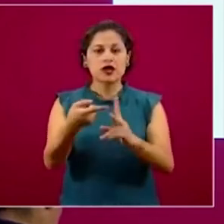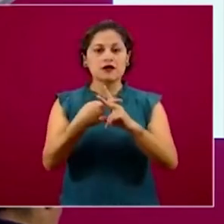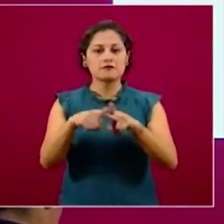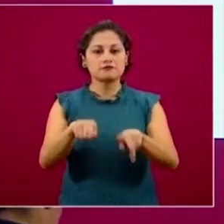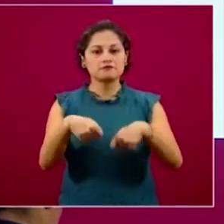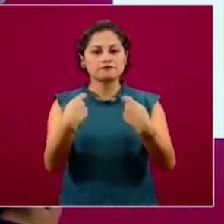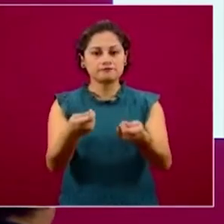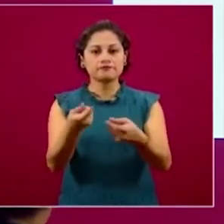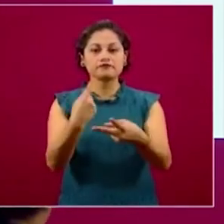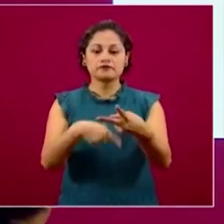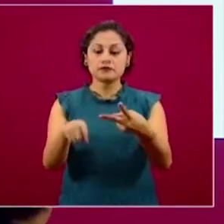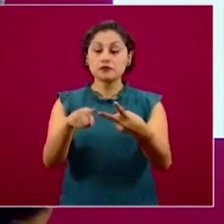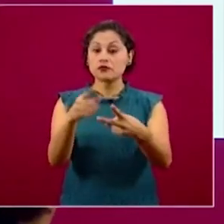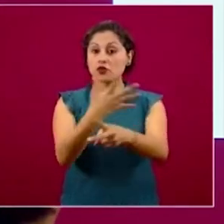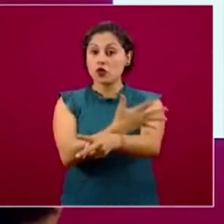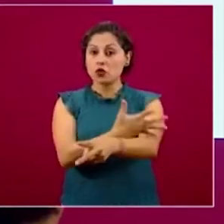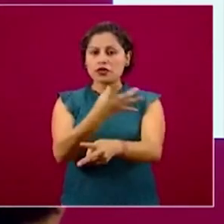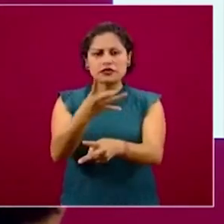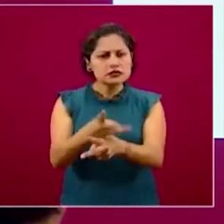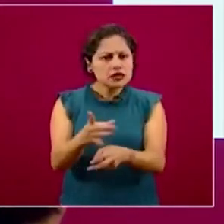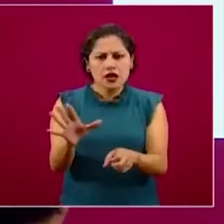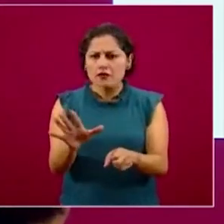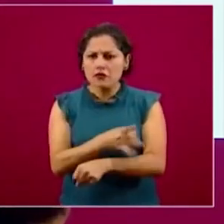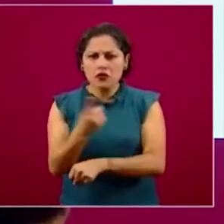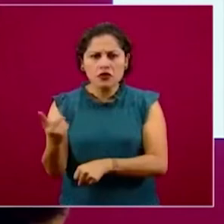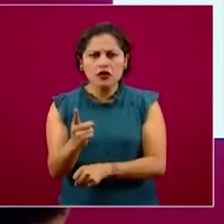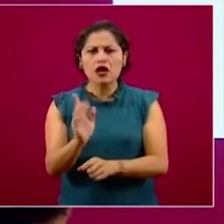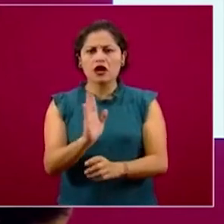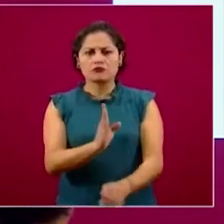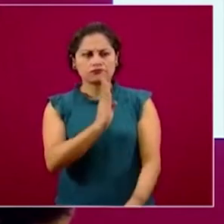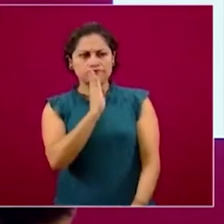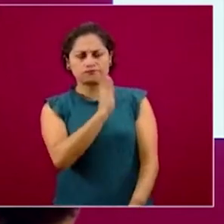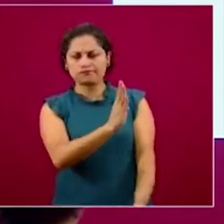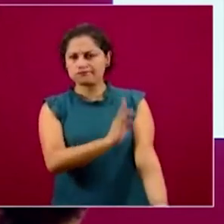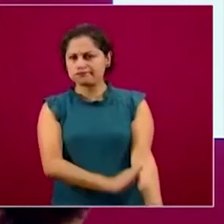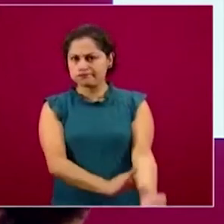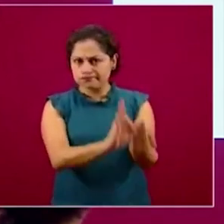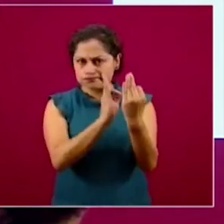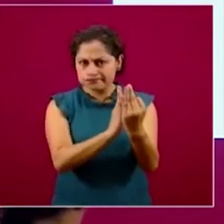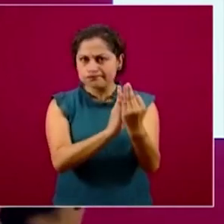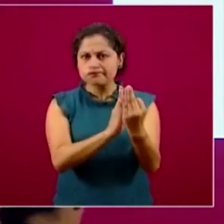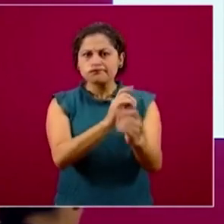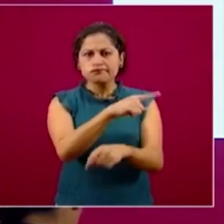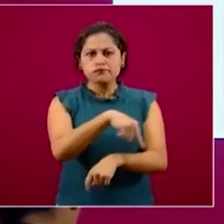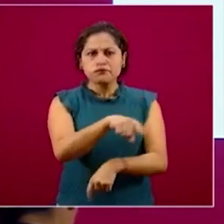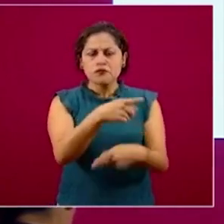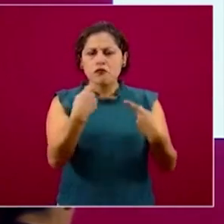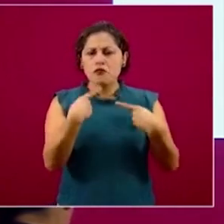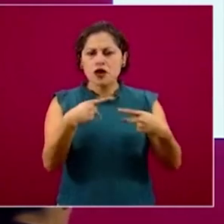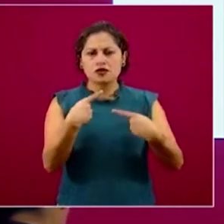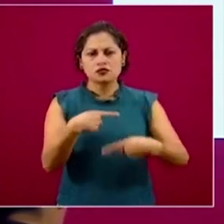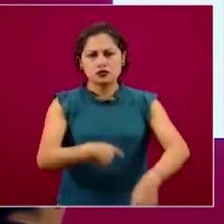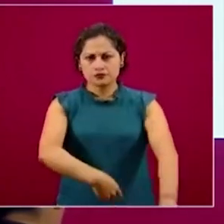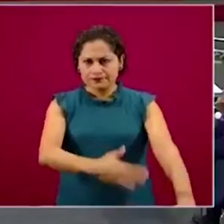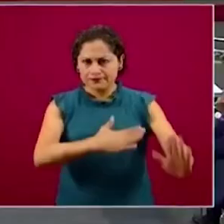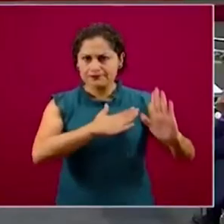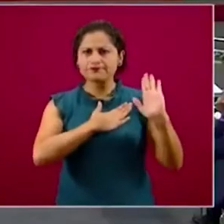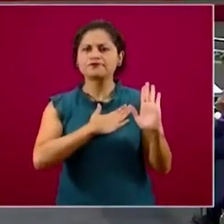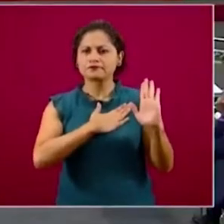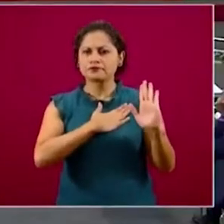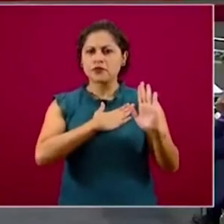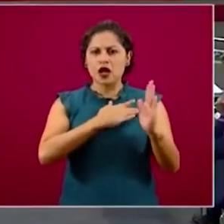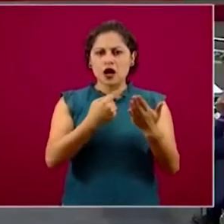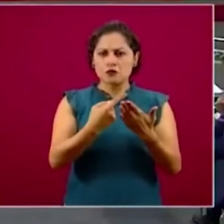primero es directo, no hay intermediarios. Aquí las personas se identifican y en ese momento la tesorería,